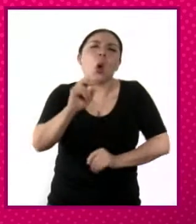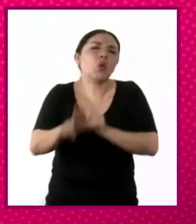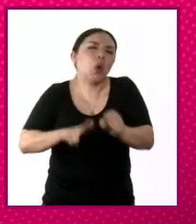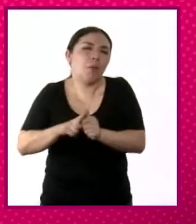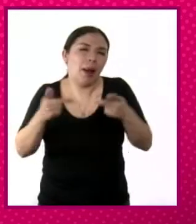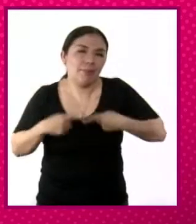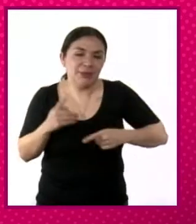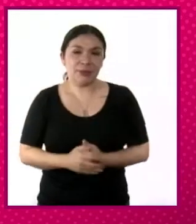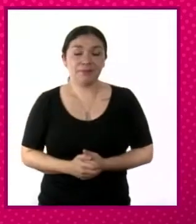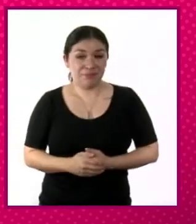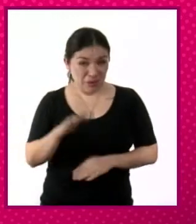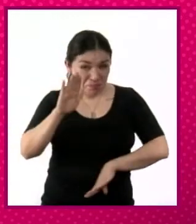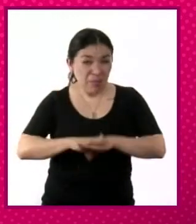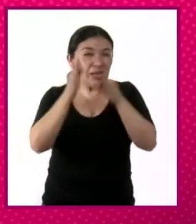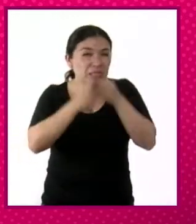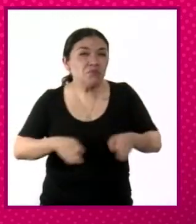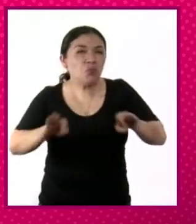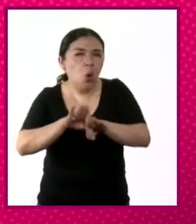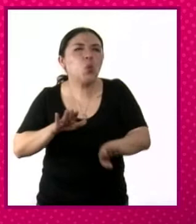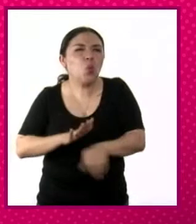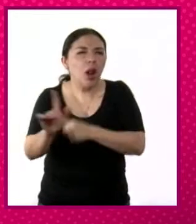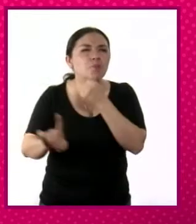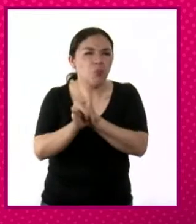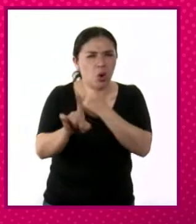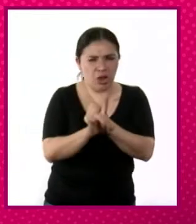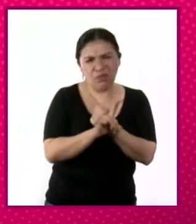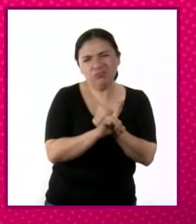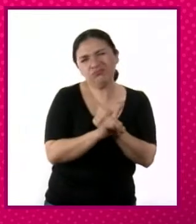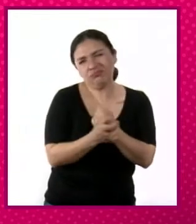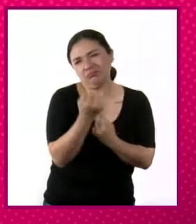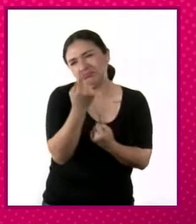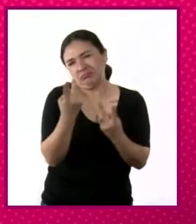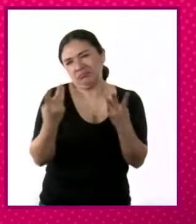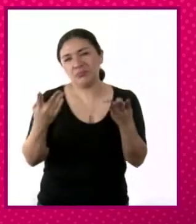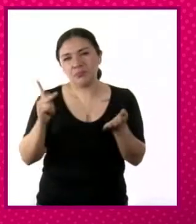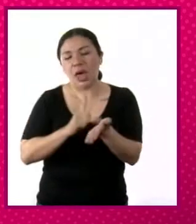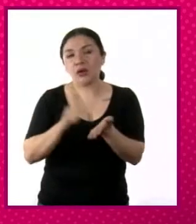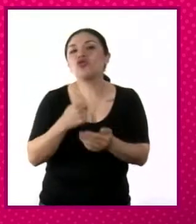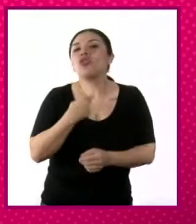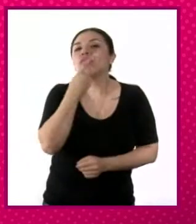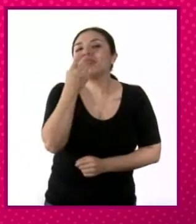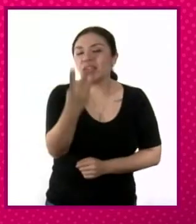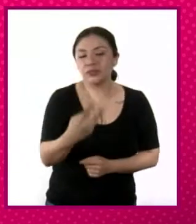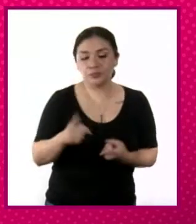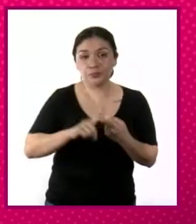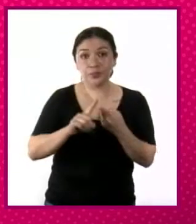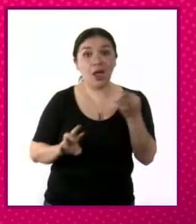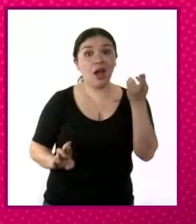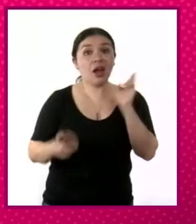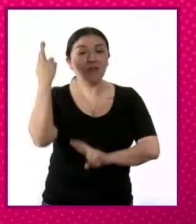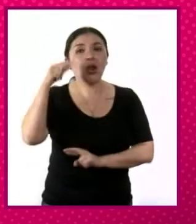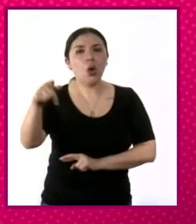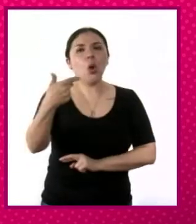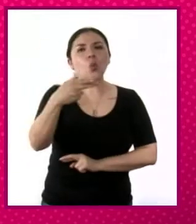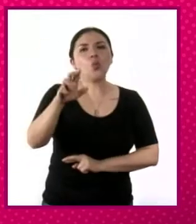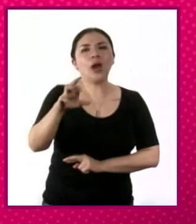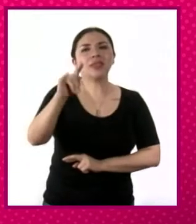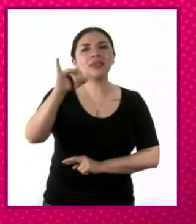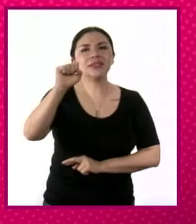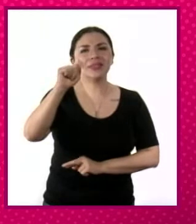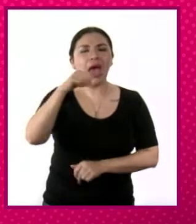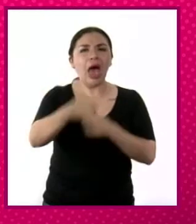Los de mayor trascendencia, hay varios, pero voy a mencionar tres. Uno es la rebelión de la Huertista en